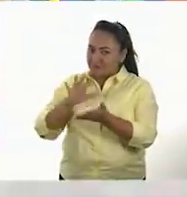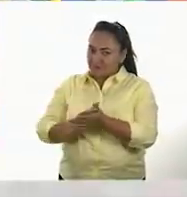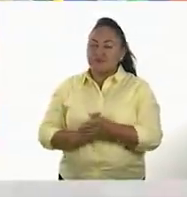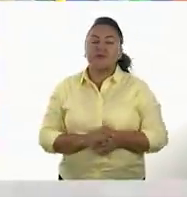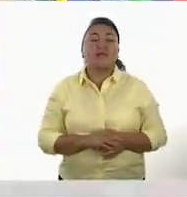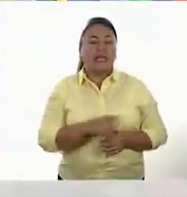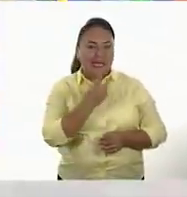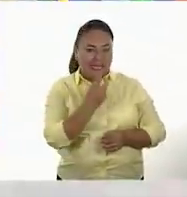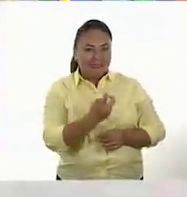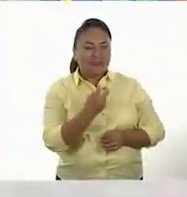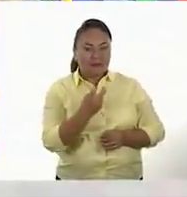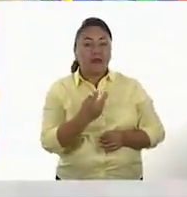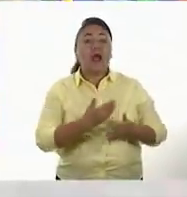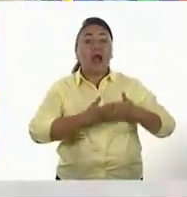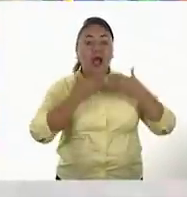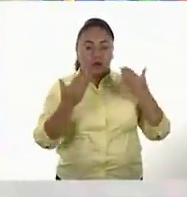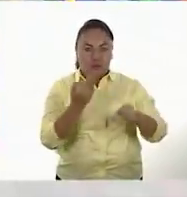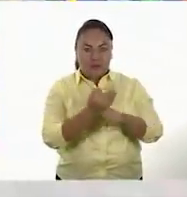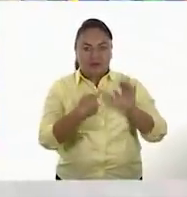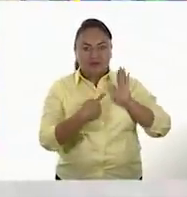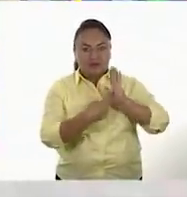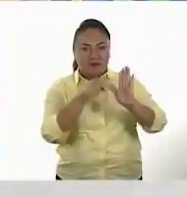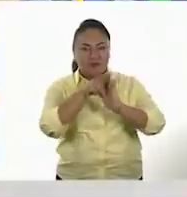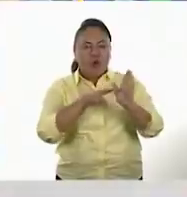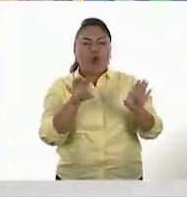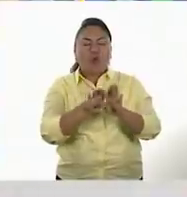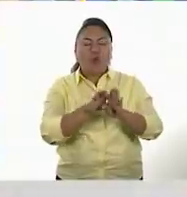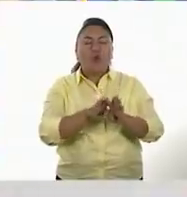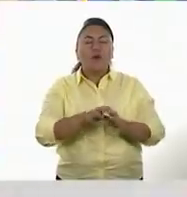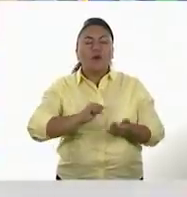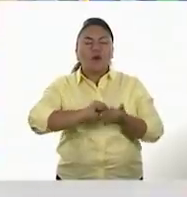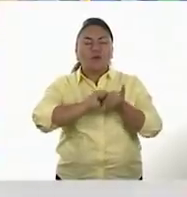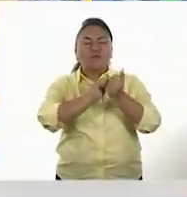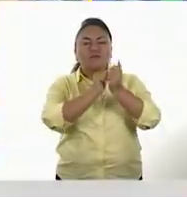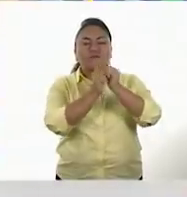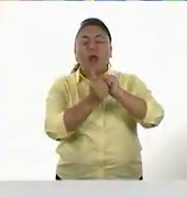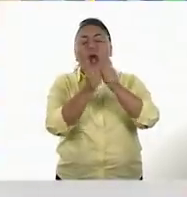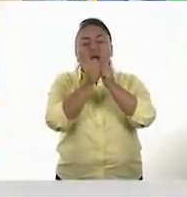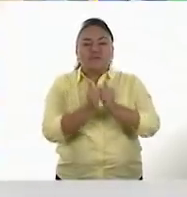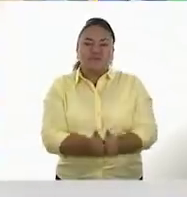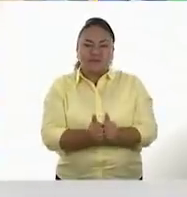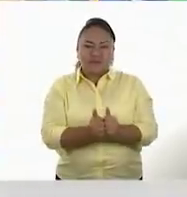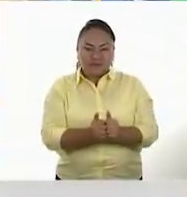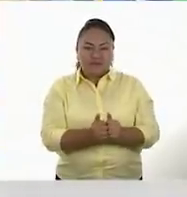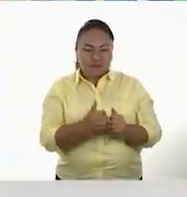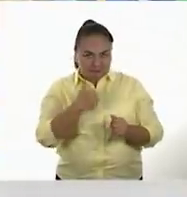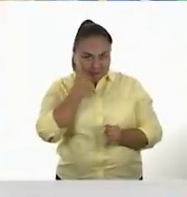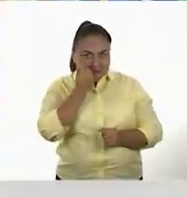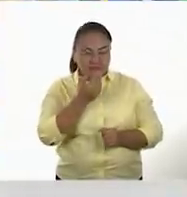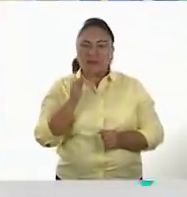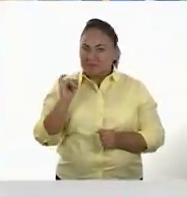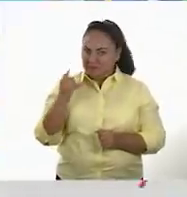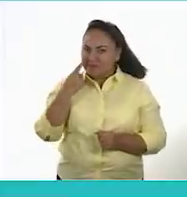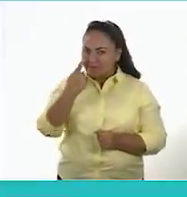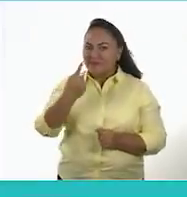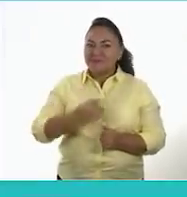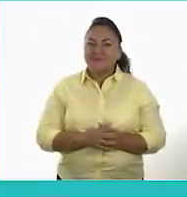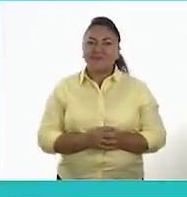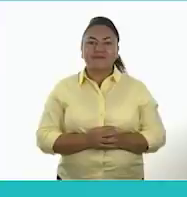un video en el cual nos enseña más el proceso de sedentarización y cómo ocurrió. ¿Te parece bien? Vamos a verlo.